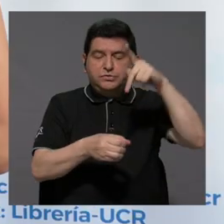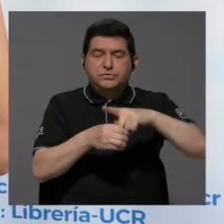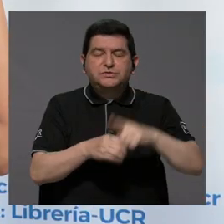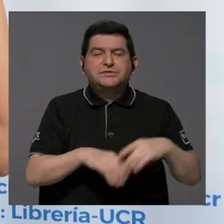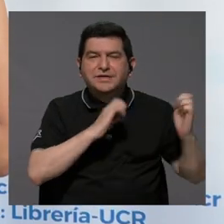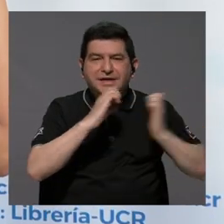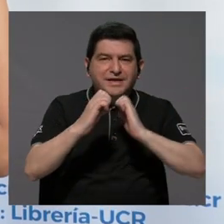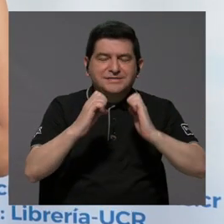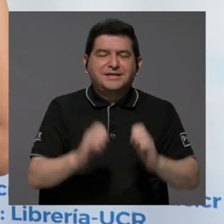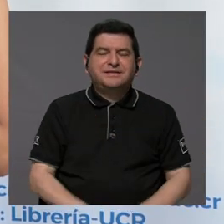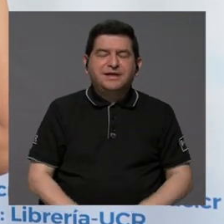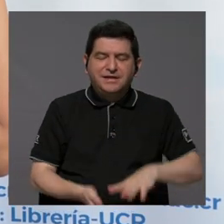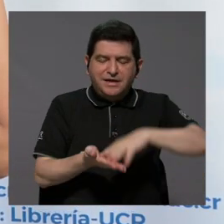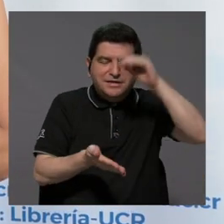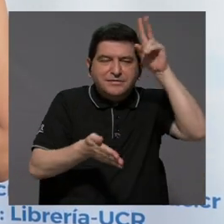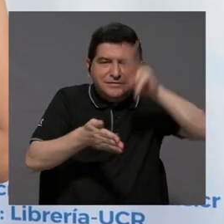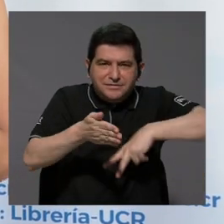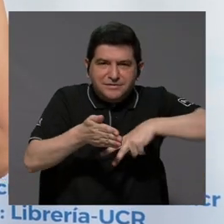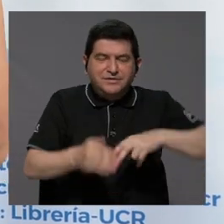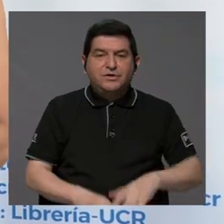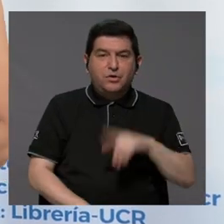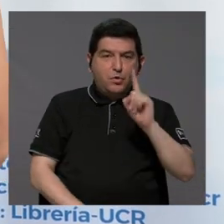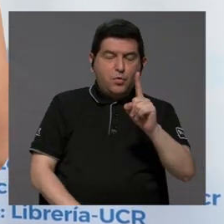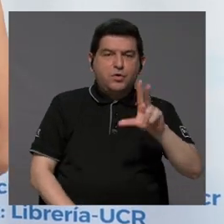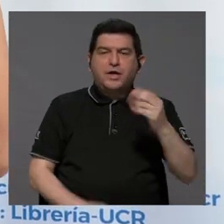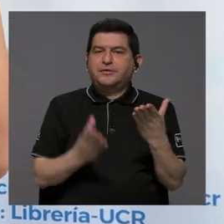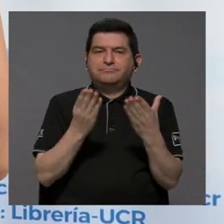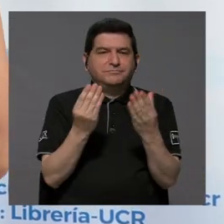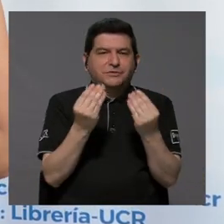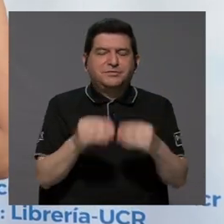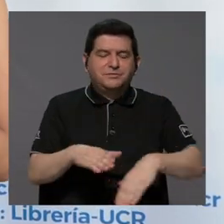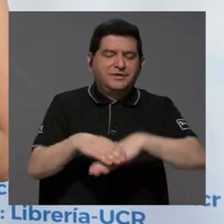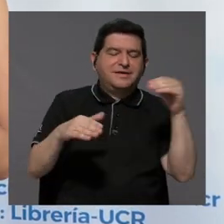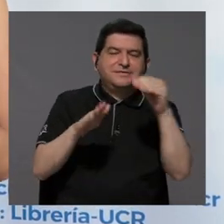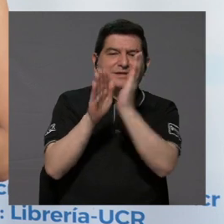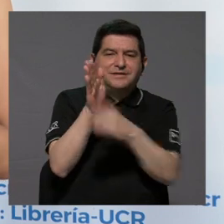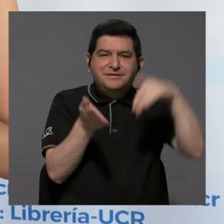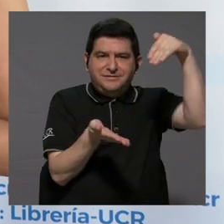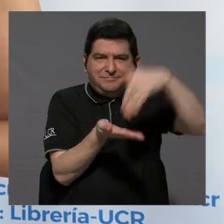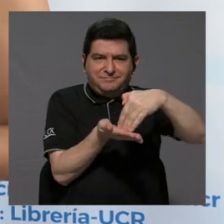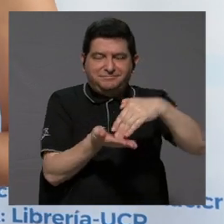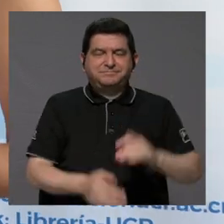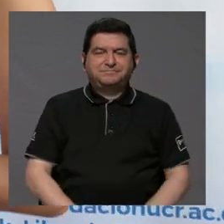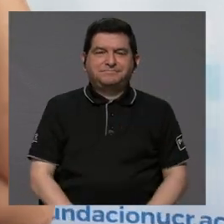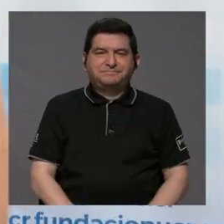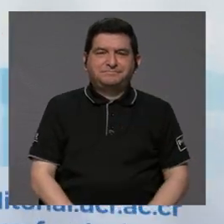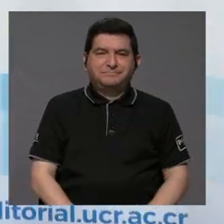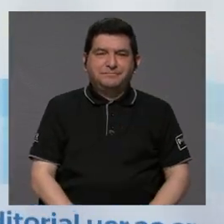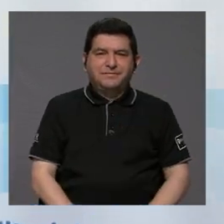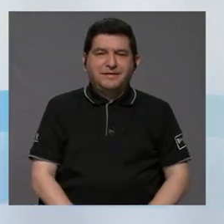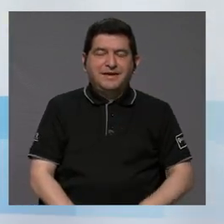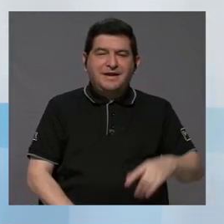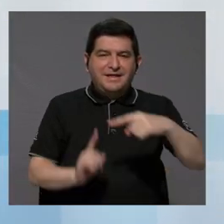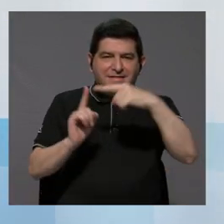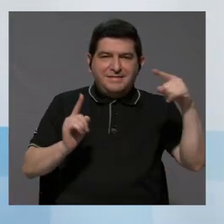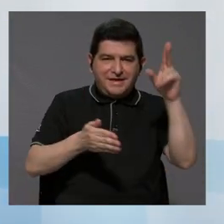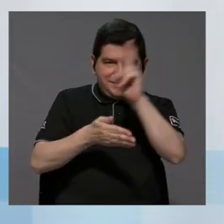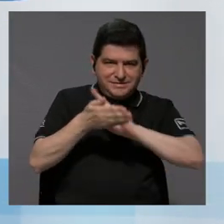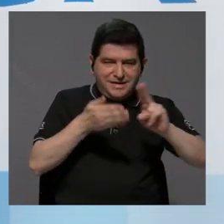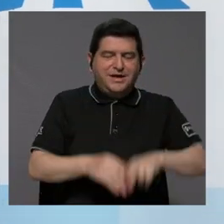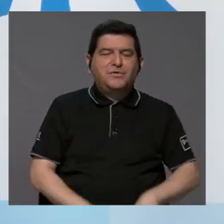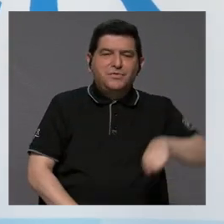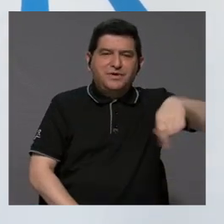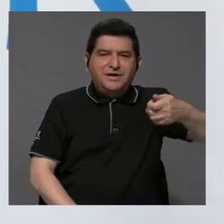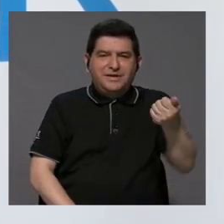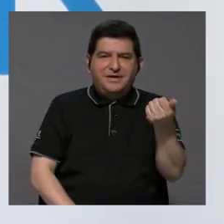participemos de una estrategia de alfabetización. Una que no le tenga miedo a salir del Valle Central. Para Desde la U